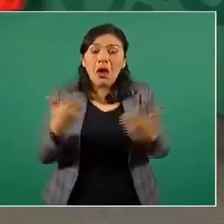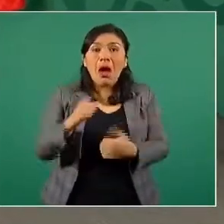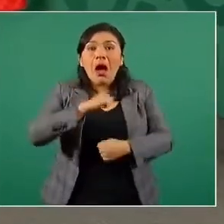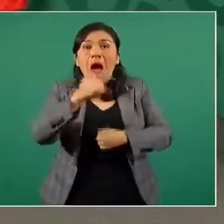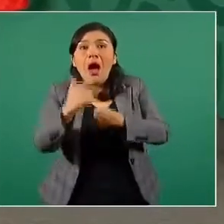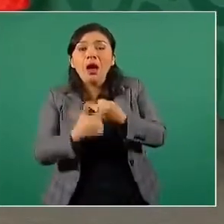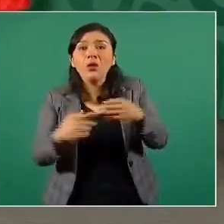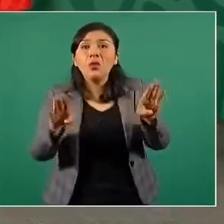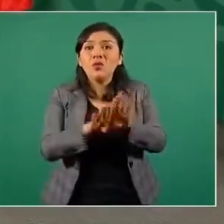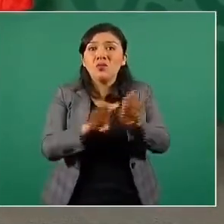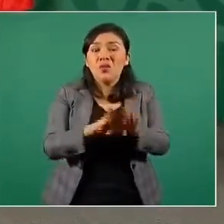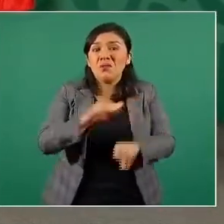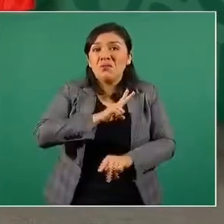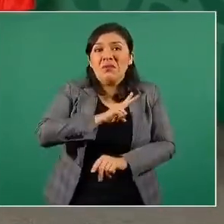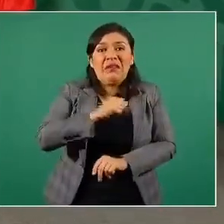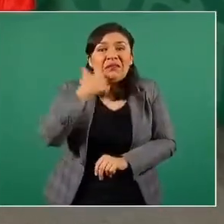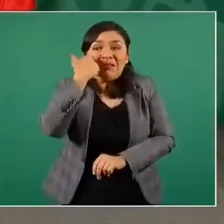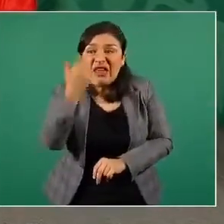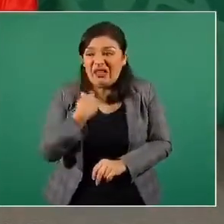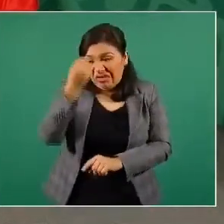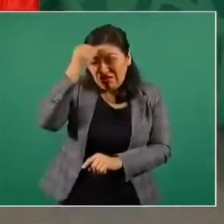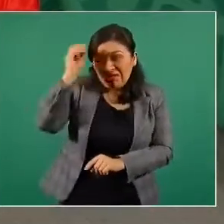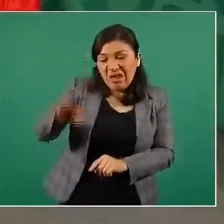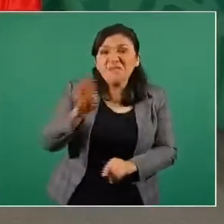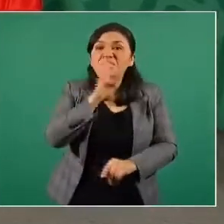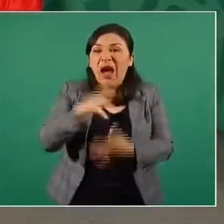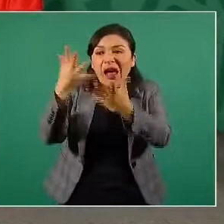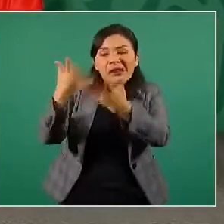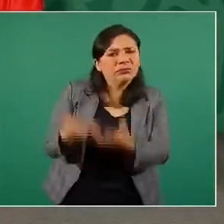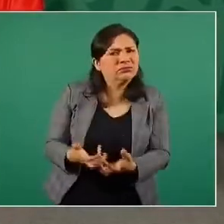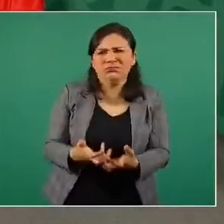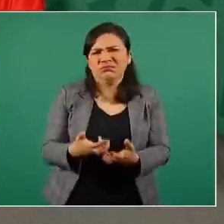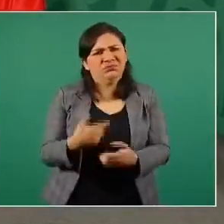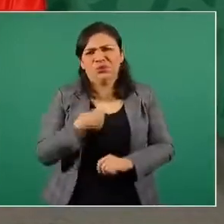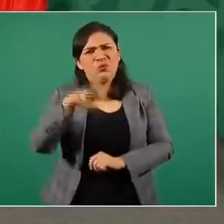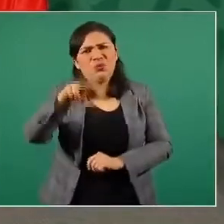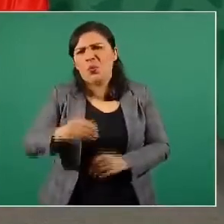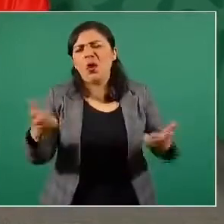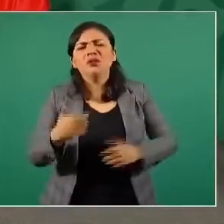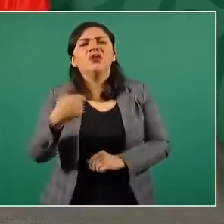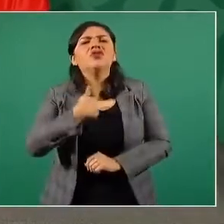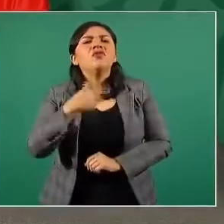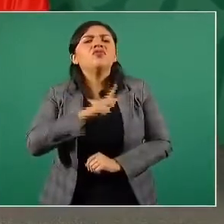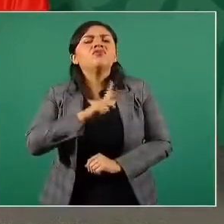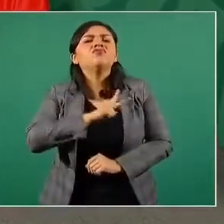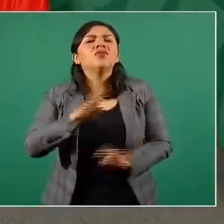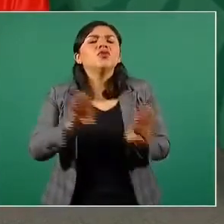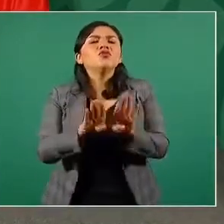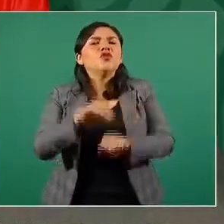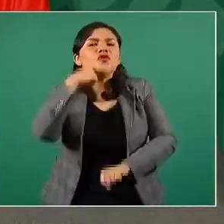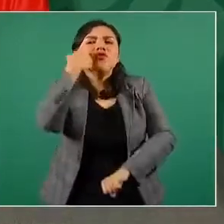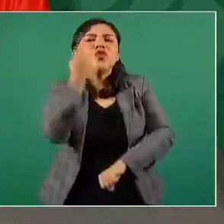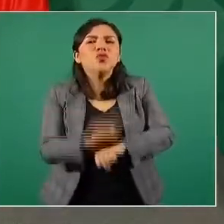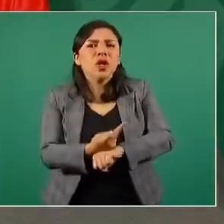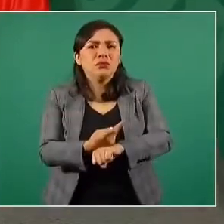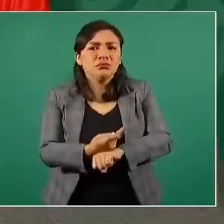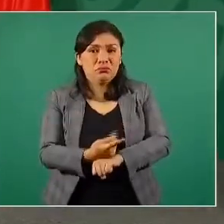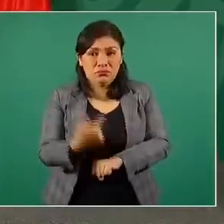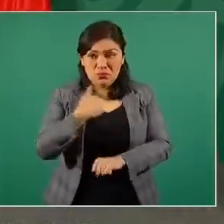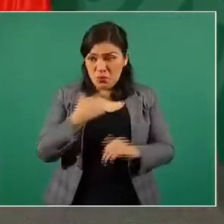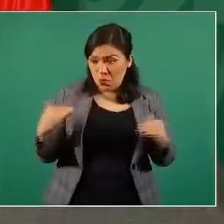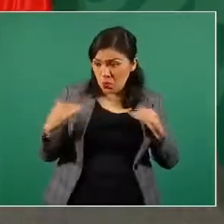de esa manera y no lo vamos a hacer por convicción. No somos